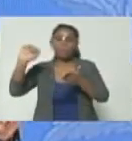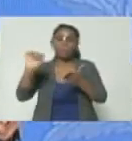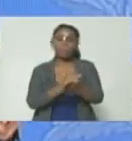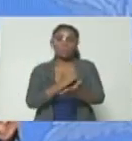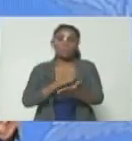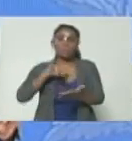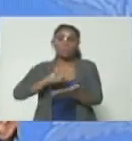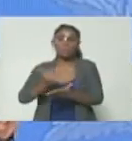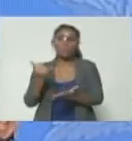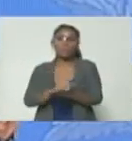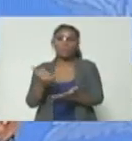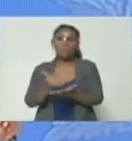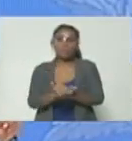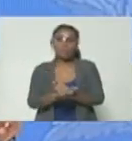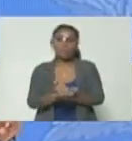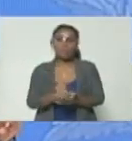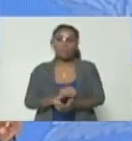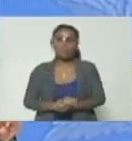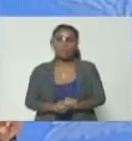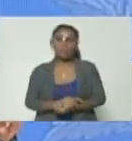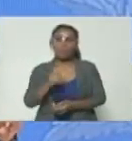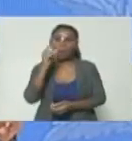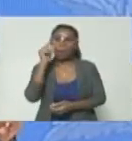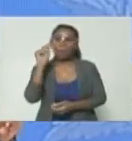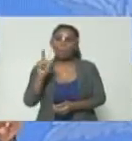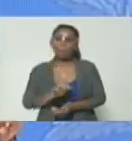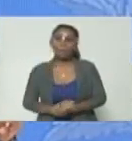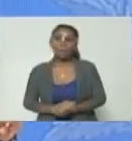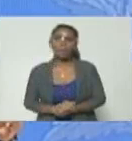WhatsApp, informo, Freddy Guevara,